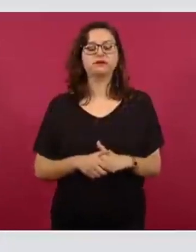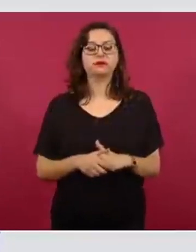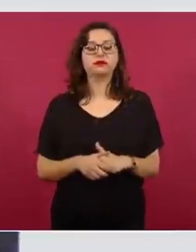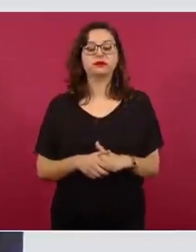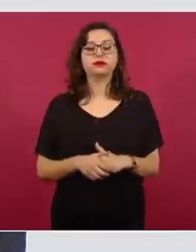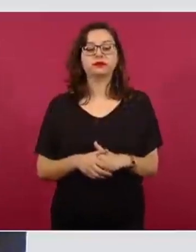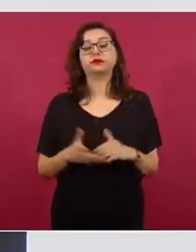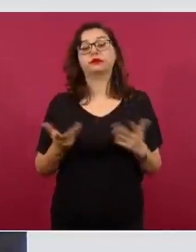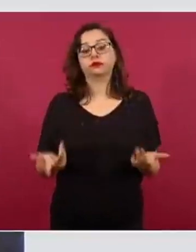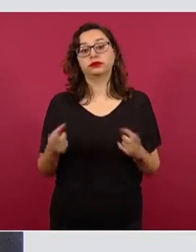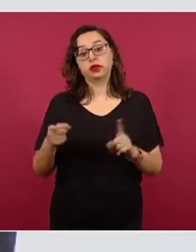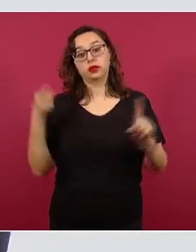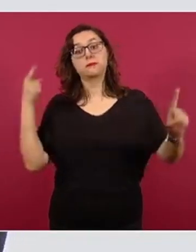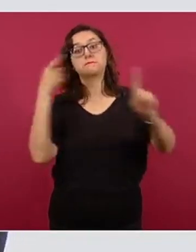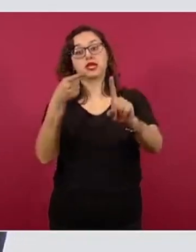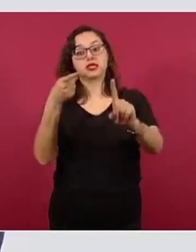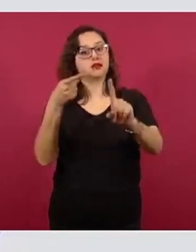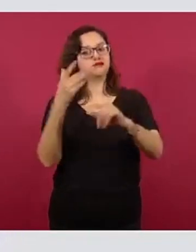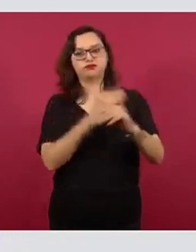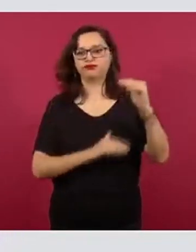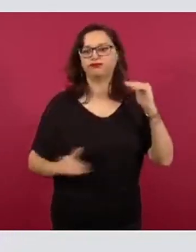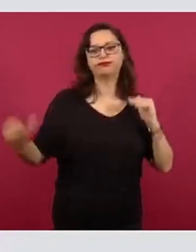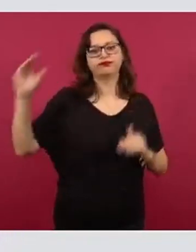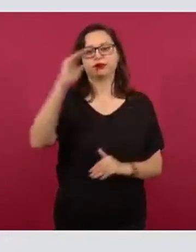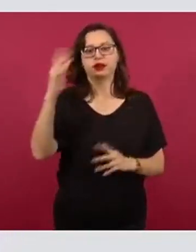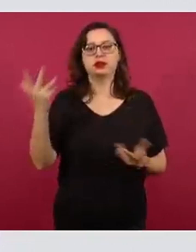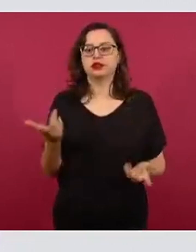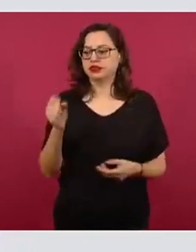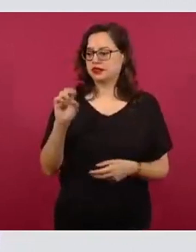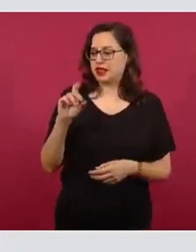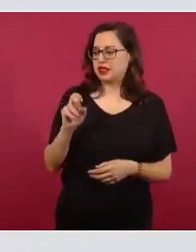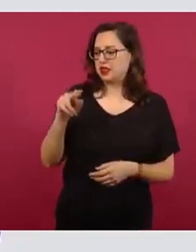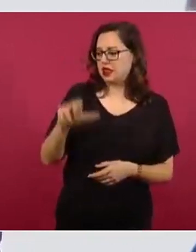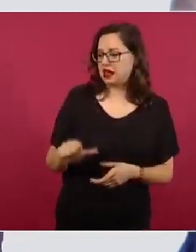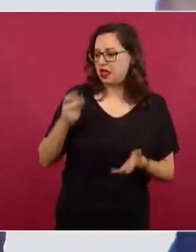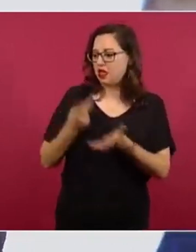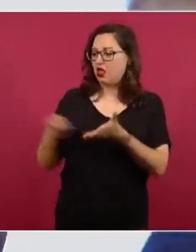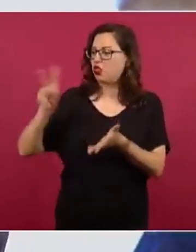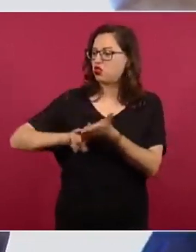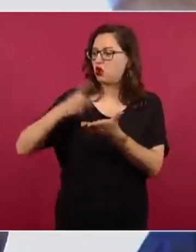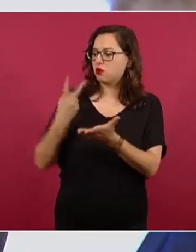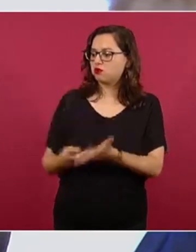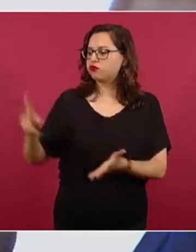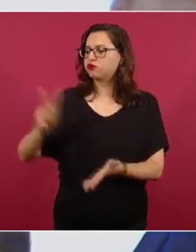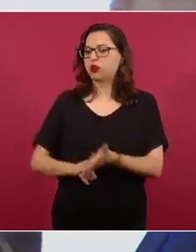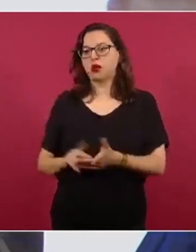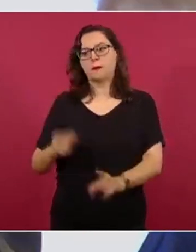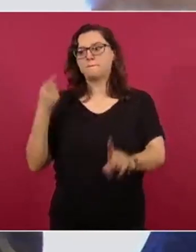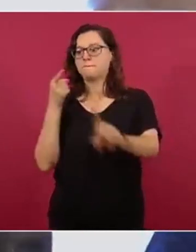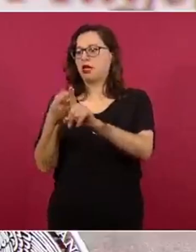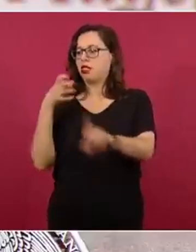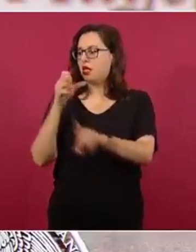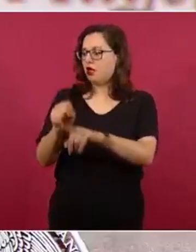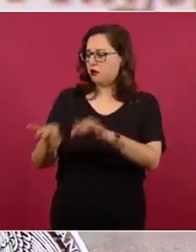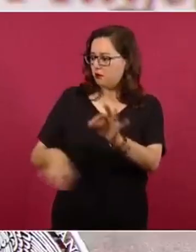rebasamos la meta. En particular destacamos a la Secretaría de la Defensa Nacional, que triplicó el cumplimiento de su meta. ¿Por qué se